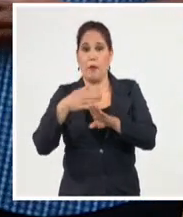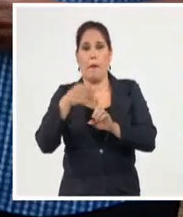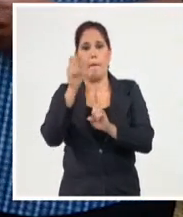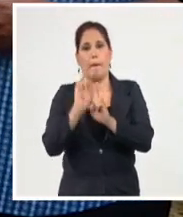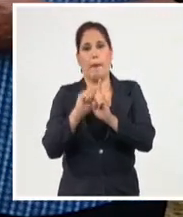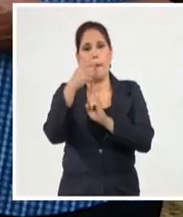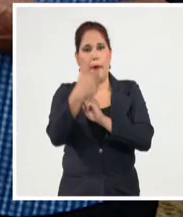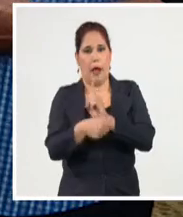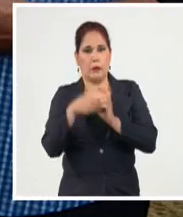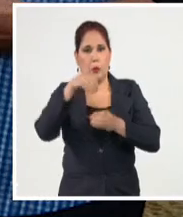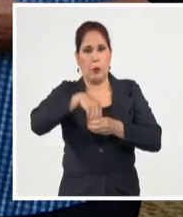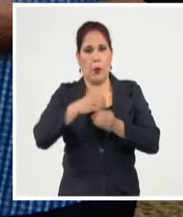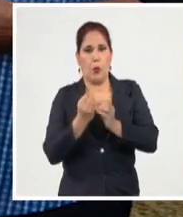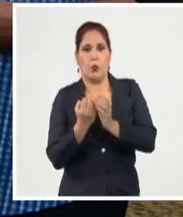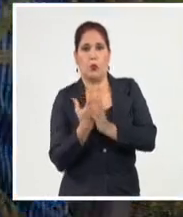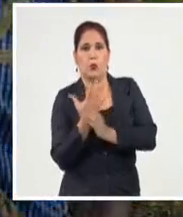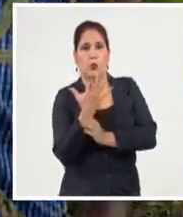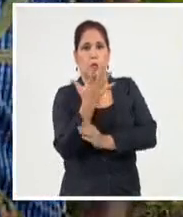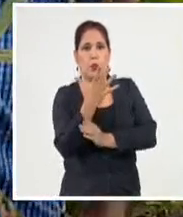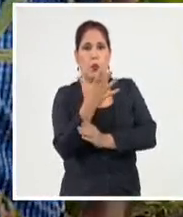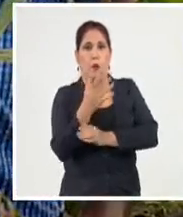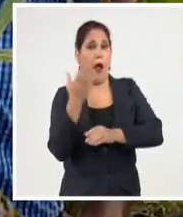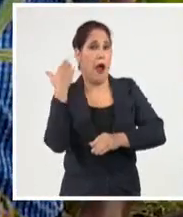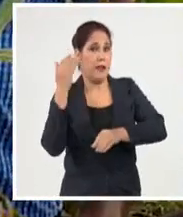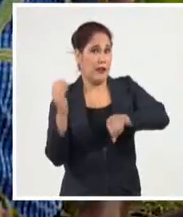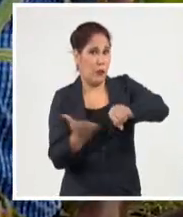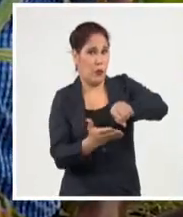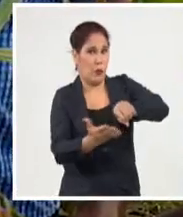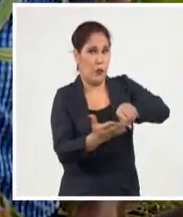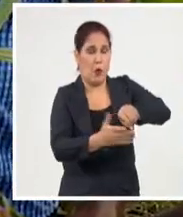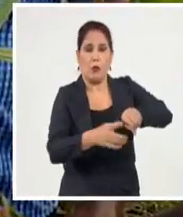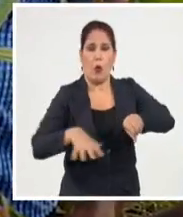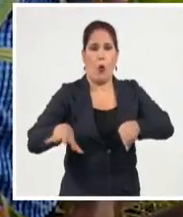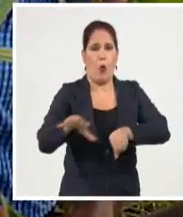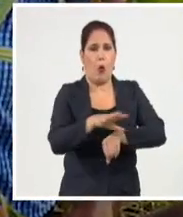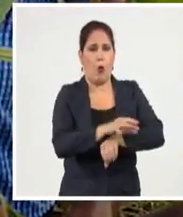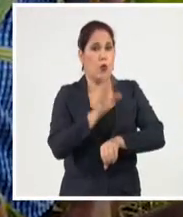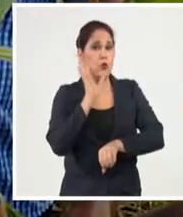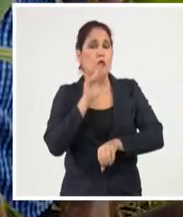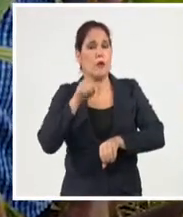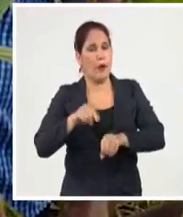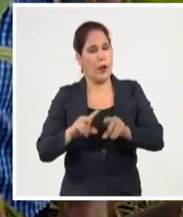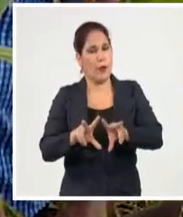emisiones ofreceremos más detalles de la visita de Díaz Canel a este polo productivo.